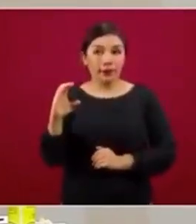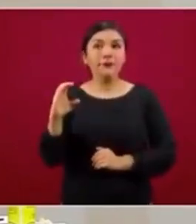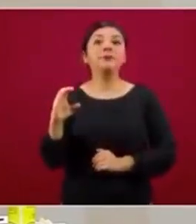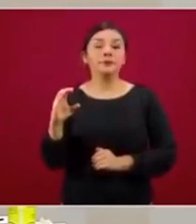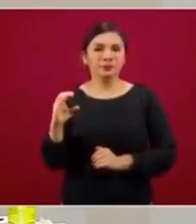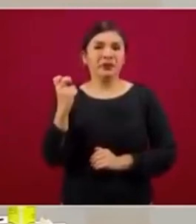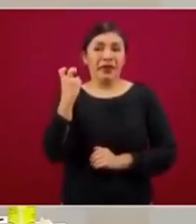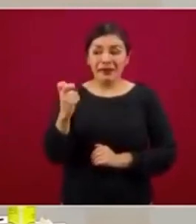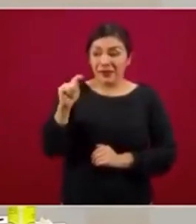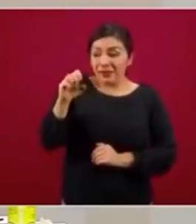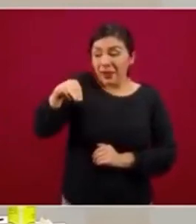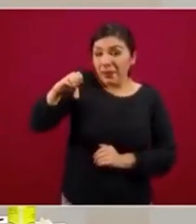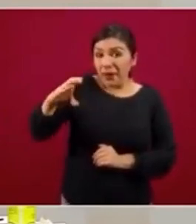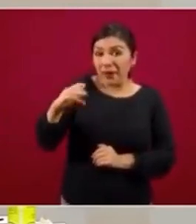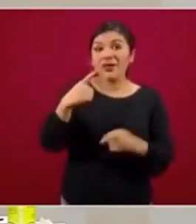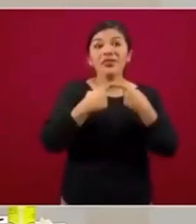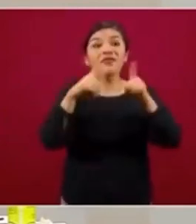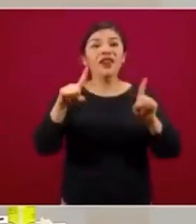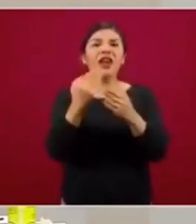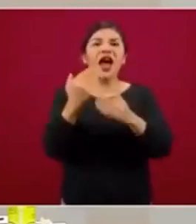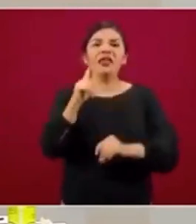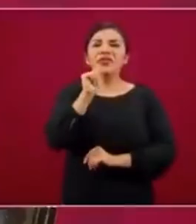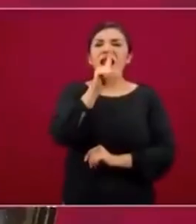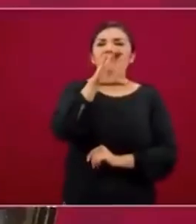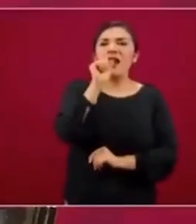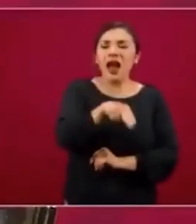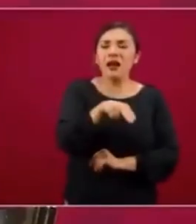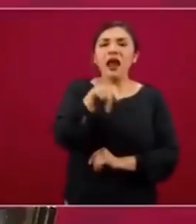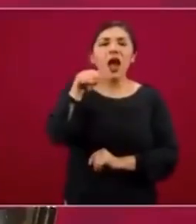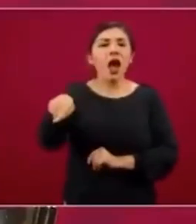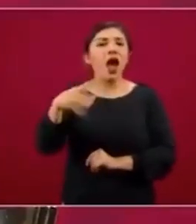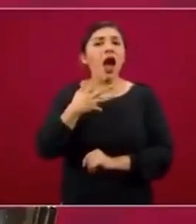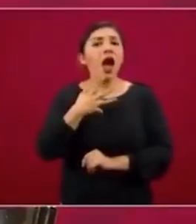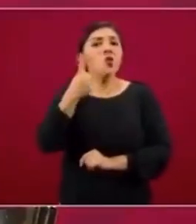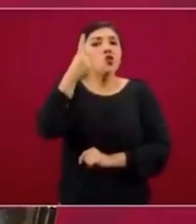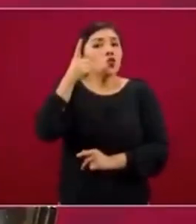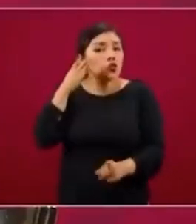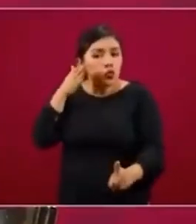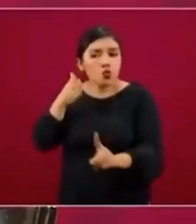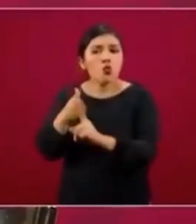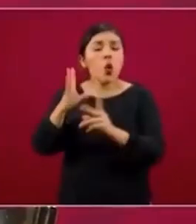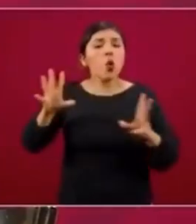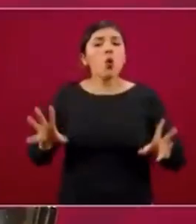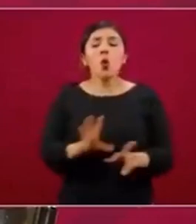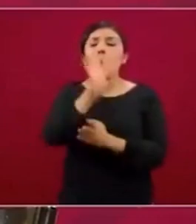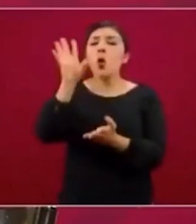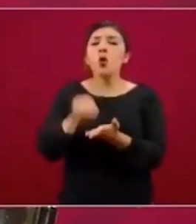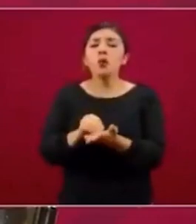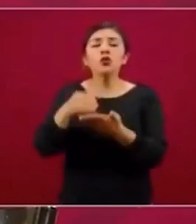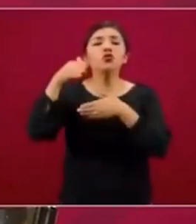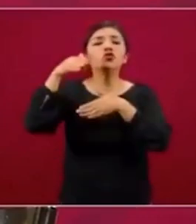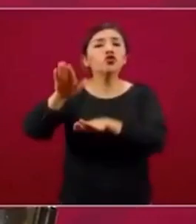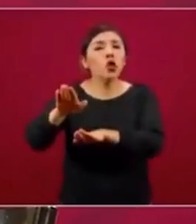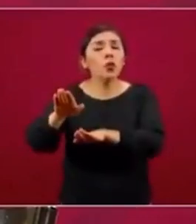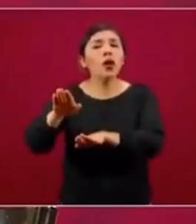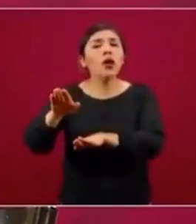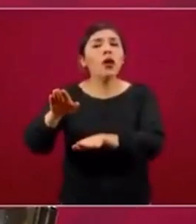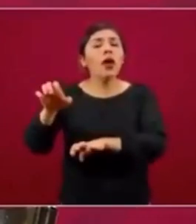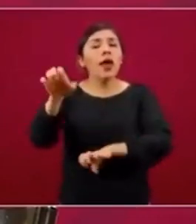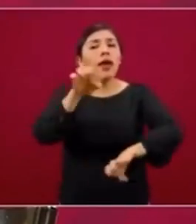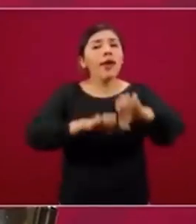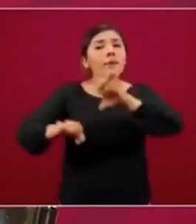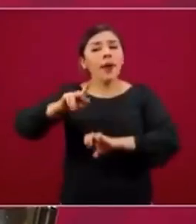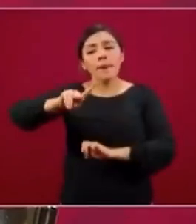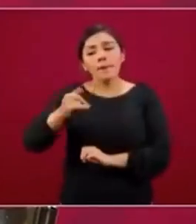Y el T-MEC, a diferencia del Telecan, tiene un capítulo completo sobre las pequeñas